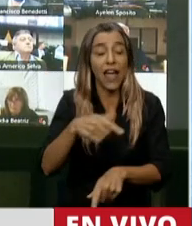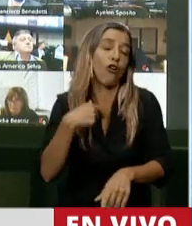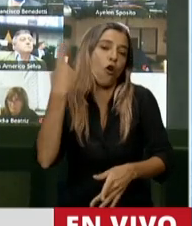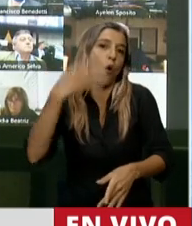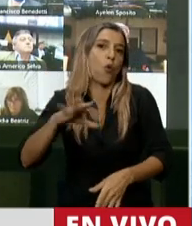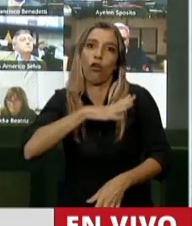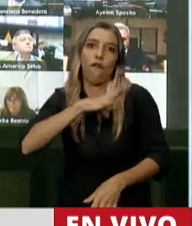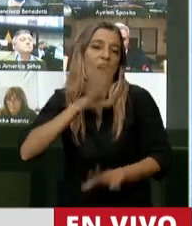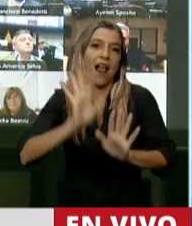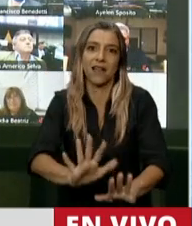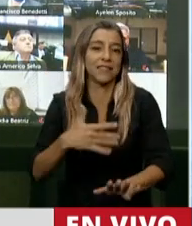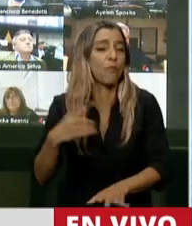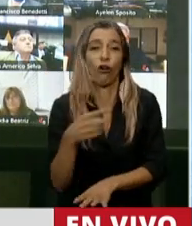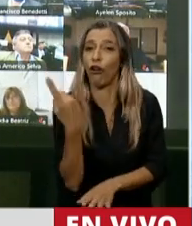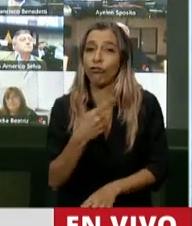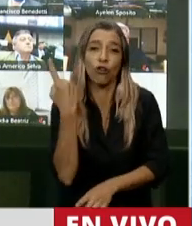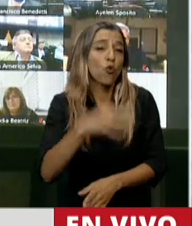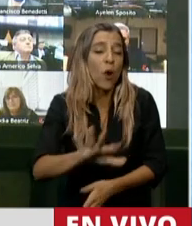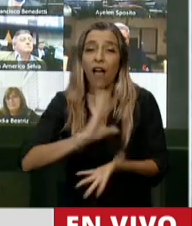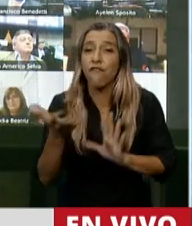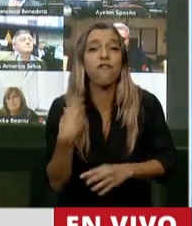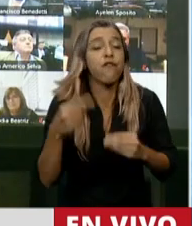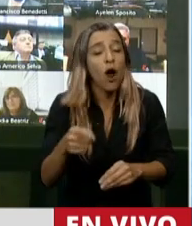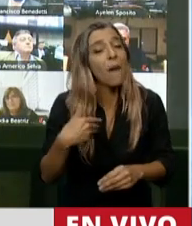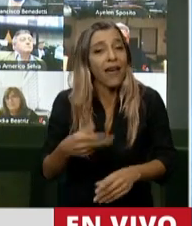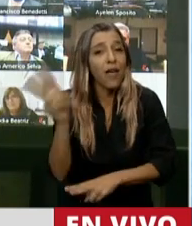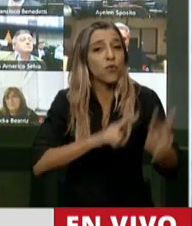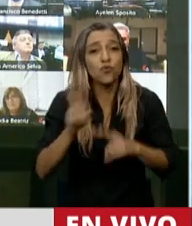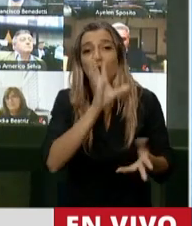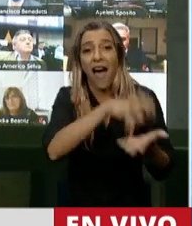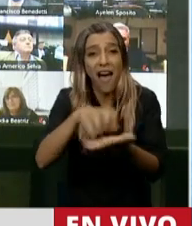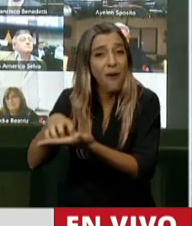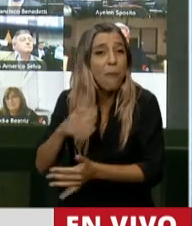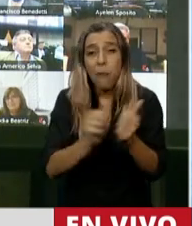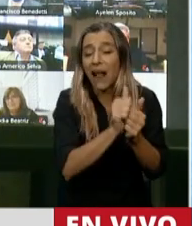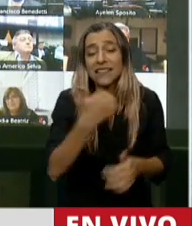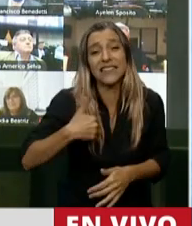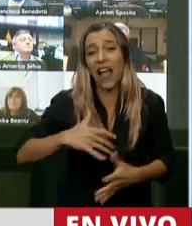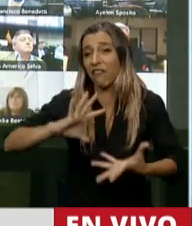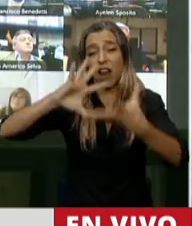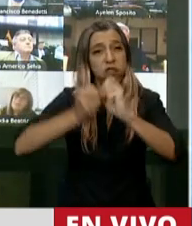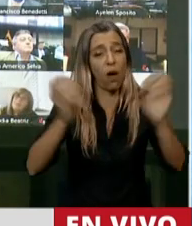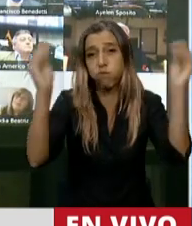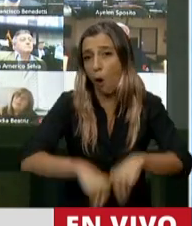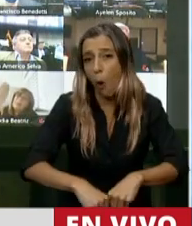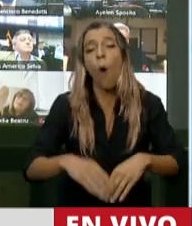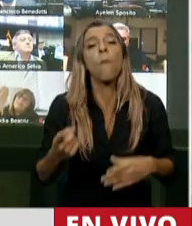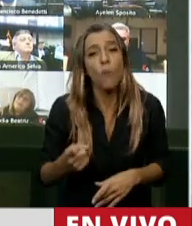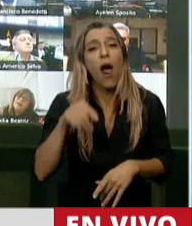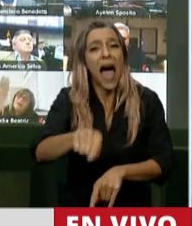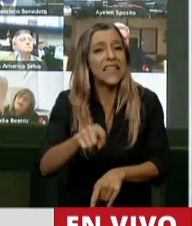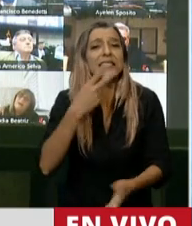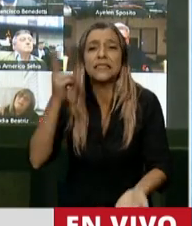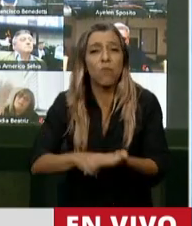pavimentar el camino de Ezeiza y al buquebus de las empresas argentinas, que producto de la asfixia tributaria,